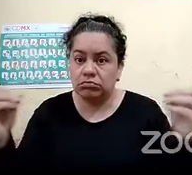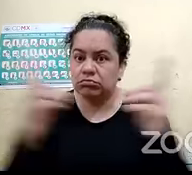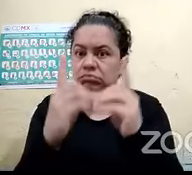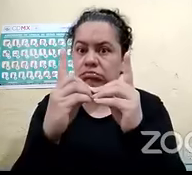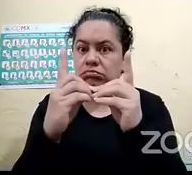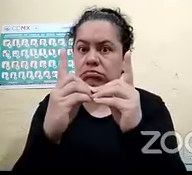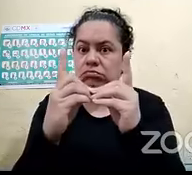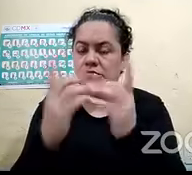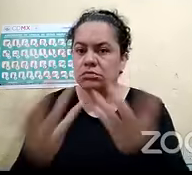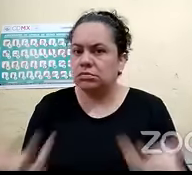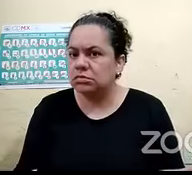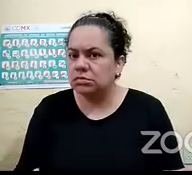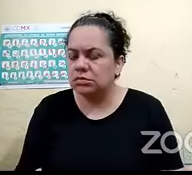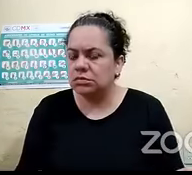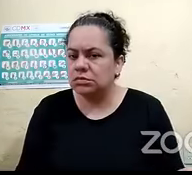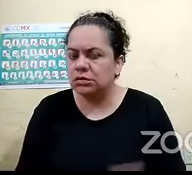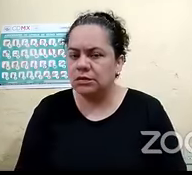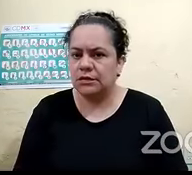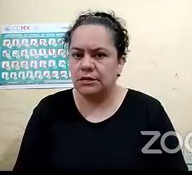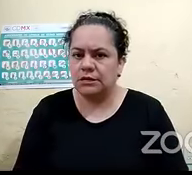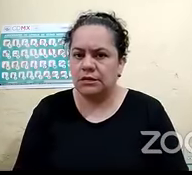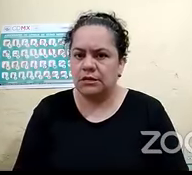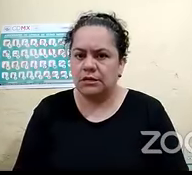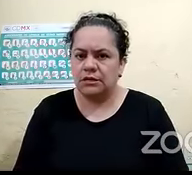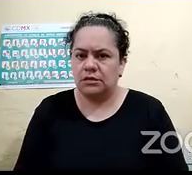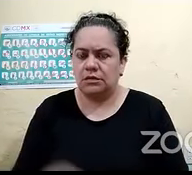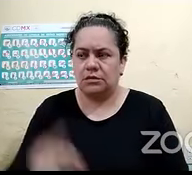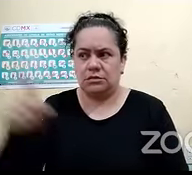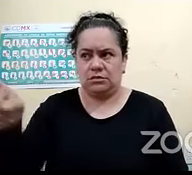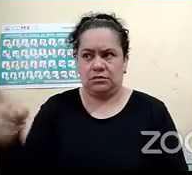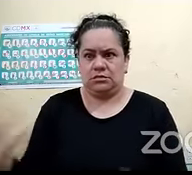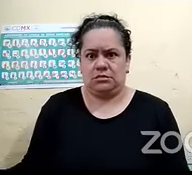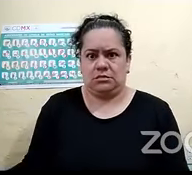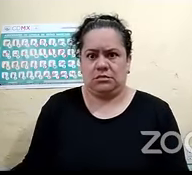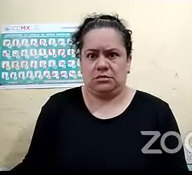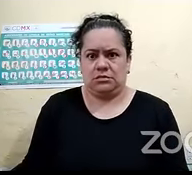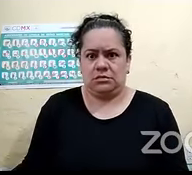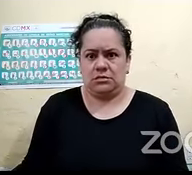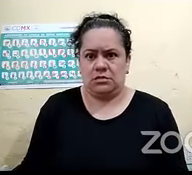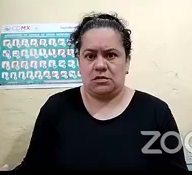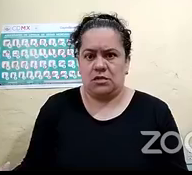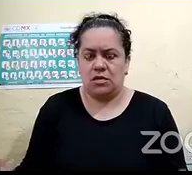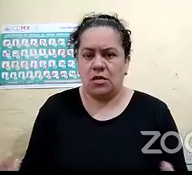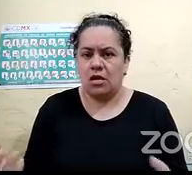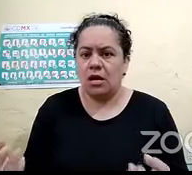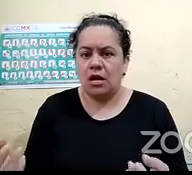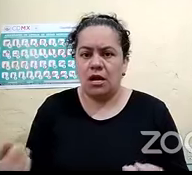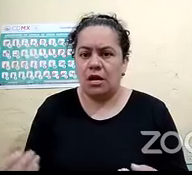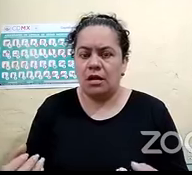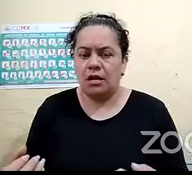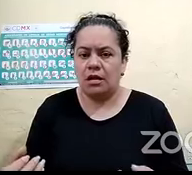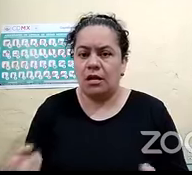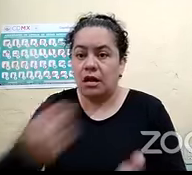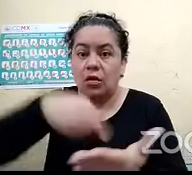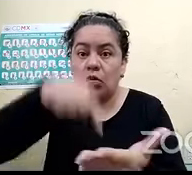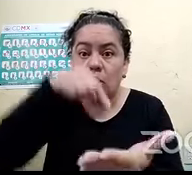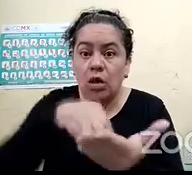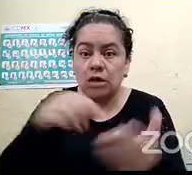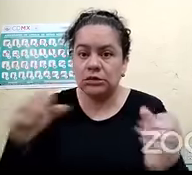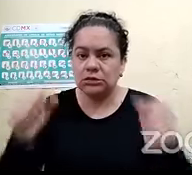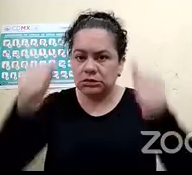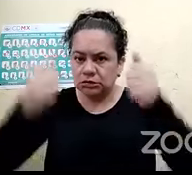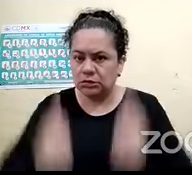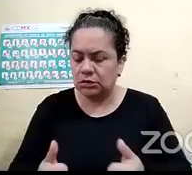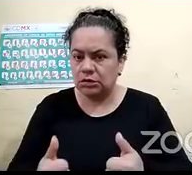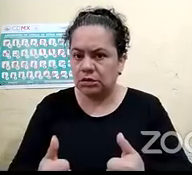también y allá allá lo encontré y le dije que lo fui a buscar porque la zona de seguridad era donde nos había dejado pero si hubiera sido la zona de seguridad